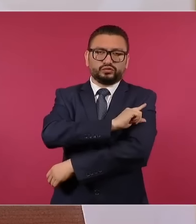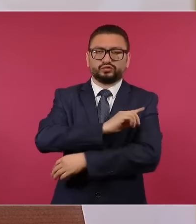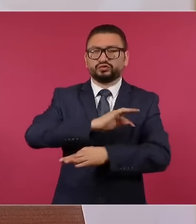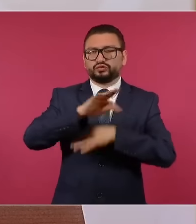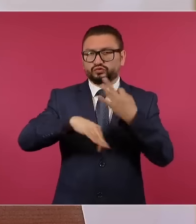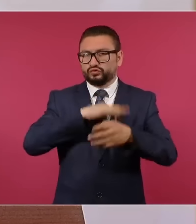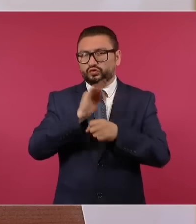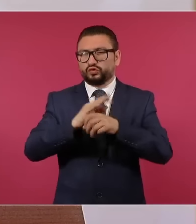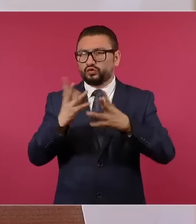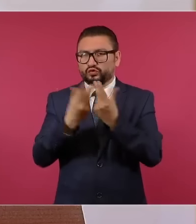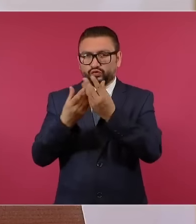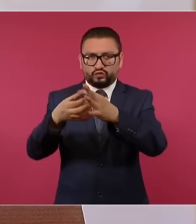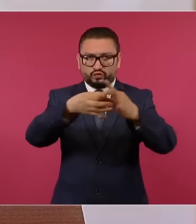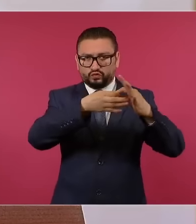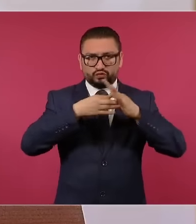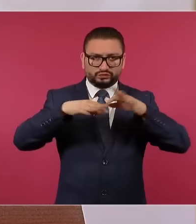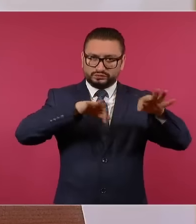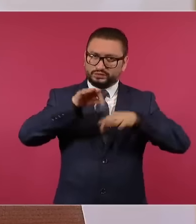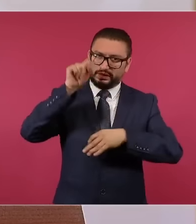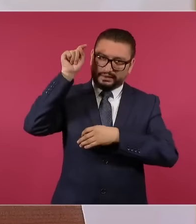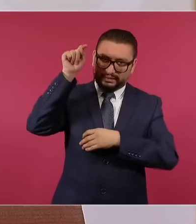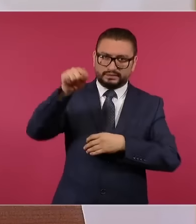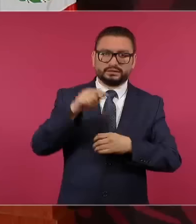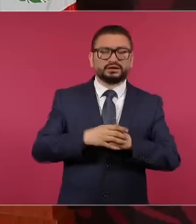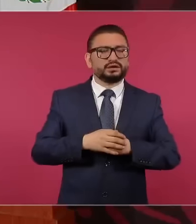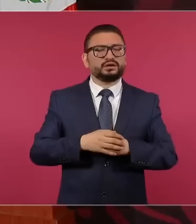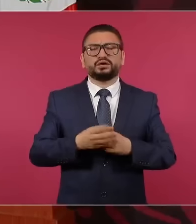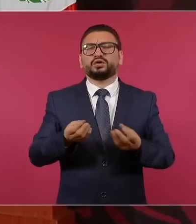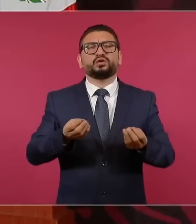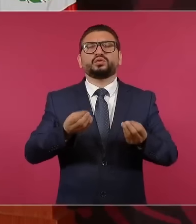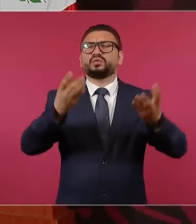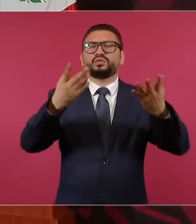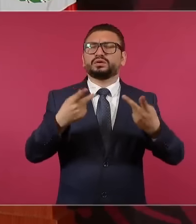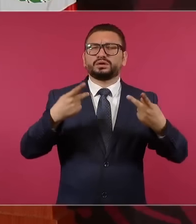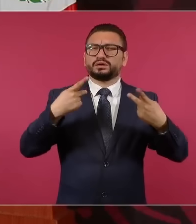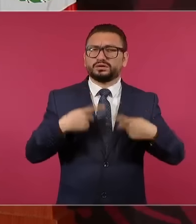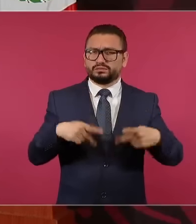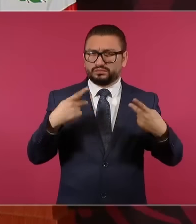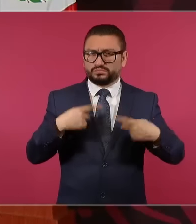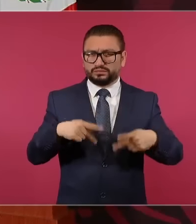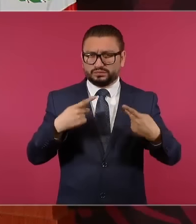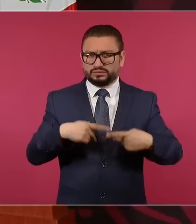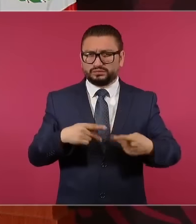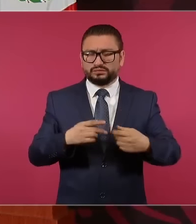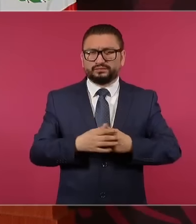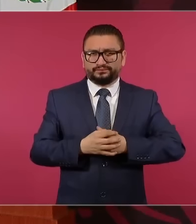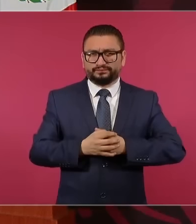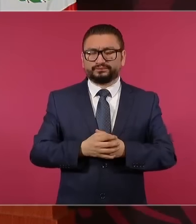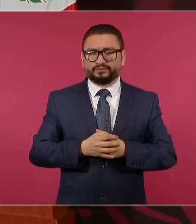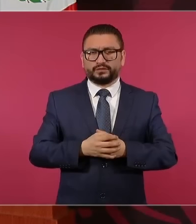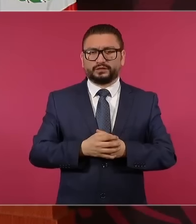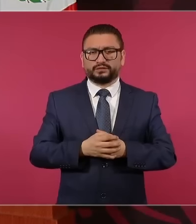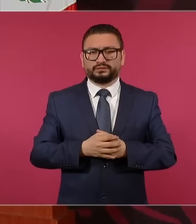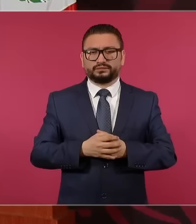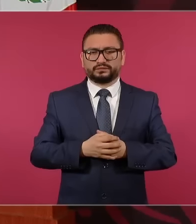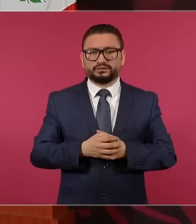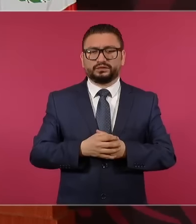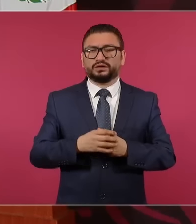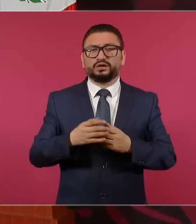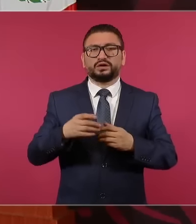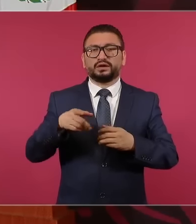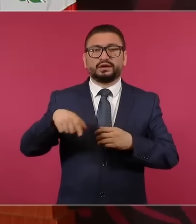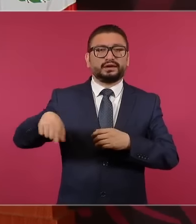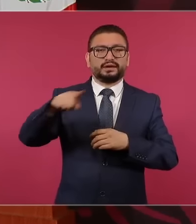todos juntos allá. ¿Cuántos elementos consideran que están